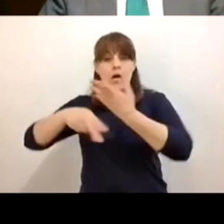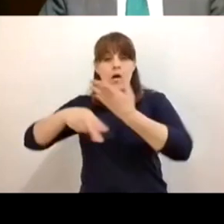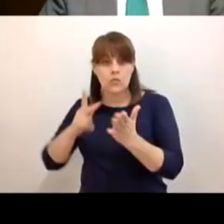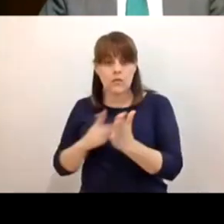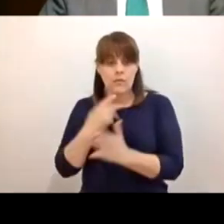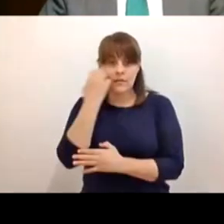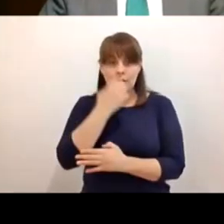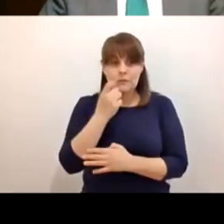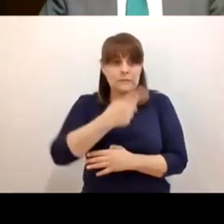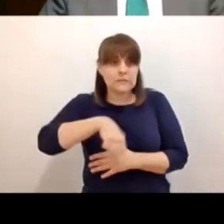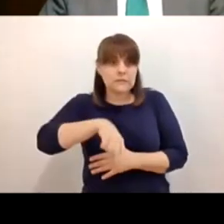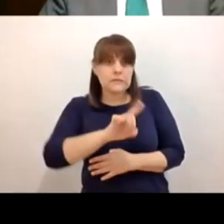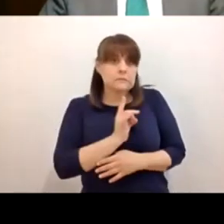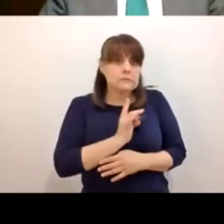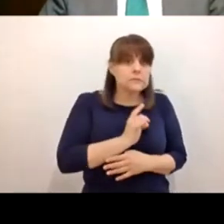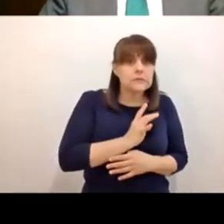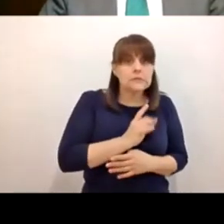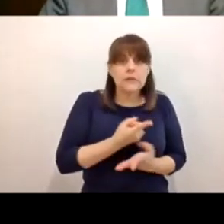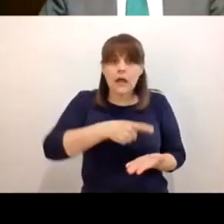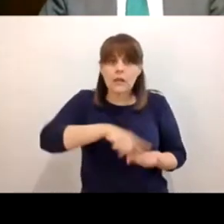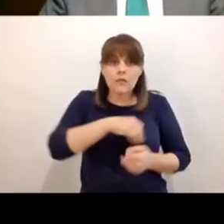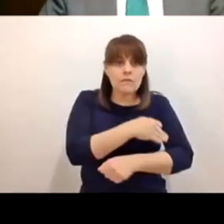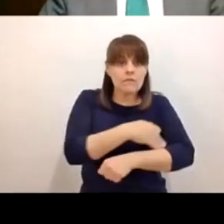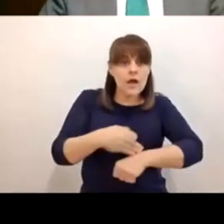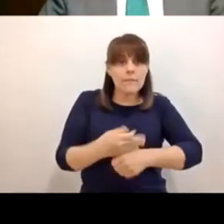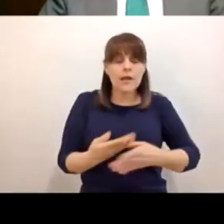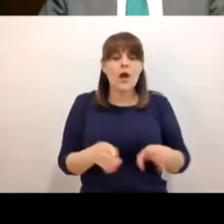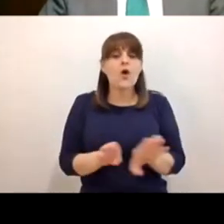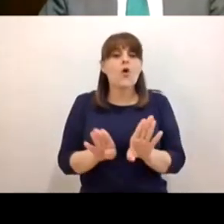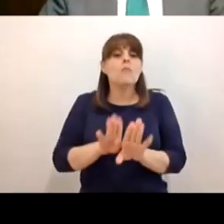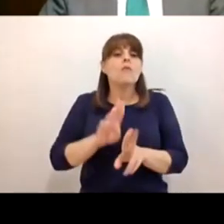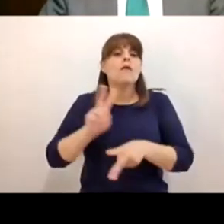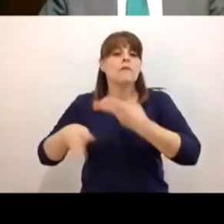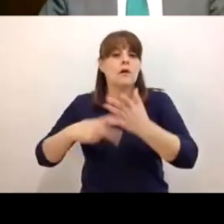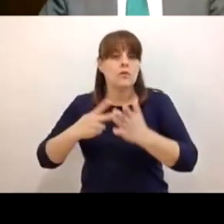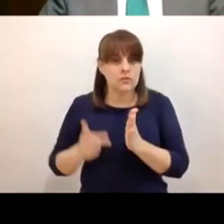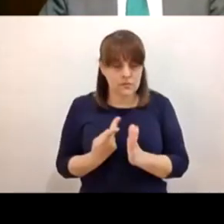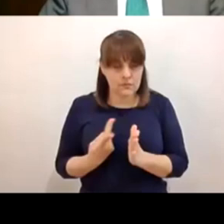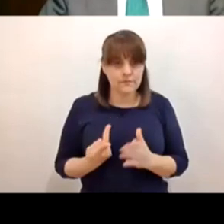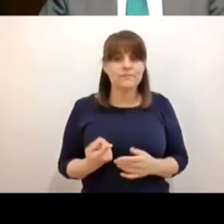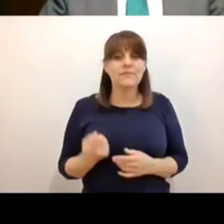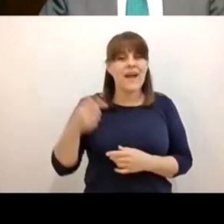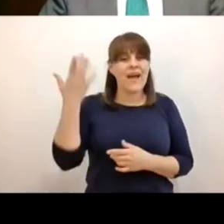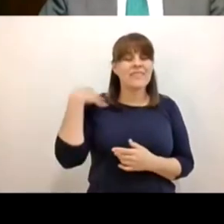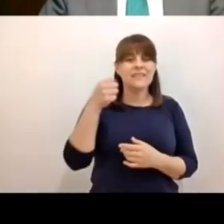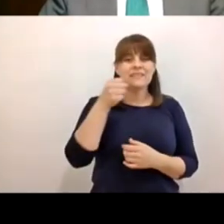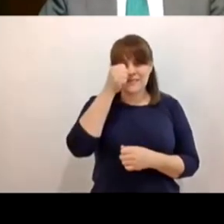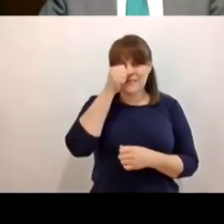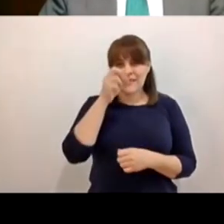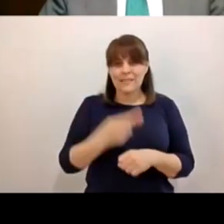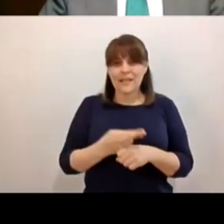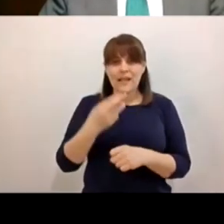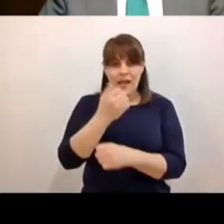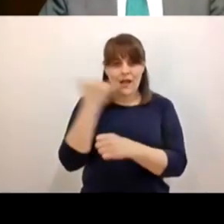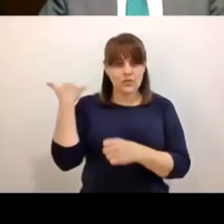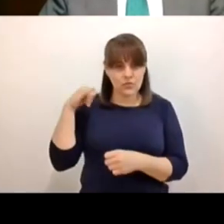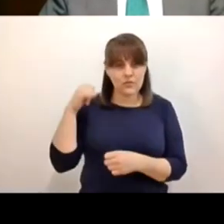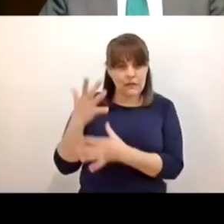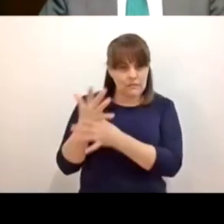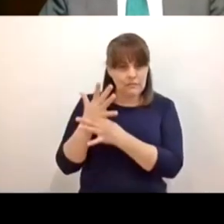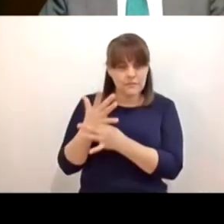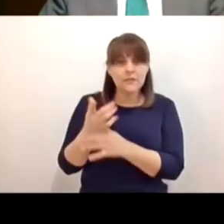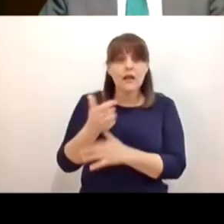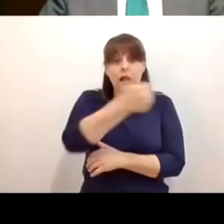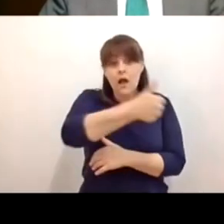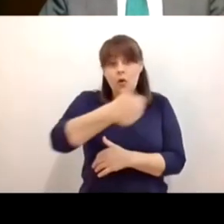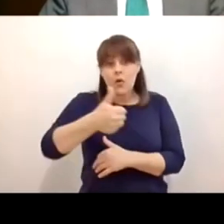miedos que pueda haber al seno de las familias como ya también decía la secretaria en Yucatán no sé si quieran cada uno contarnos qué es lo que se